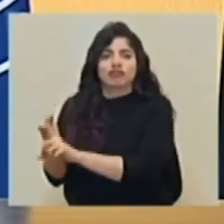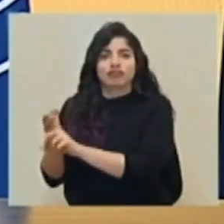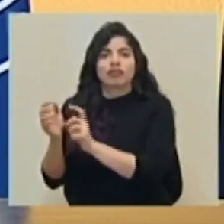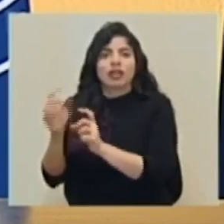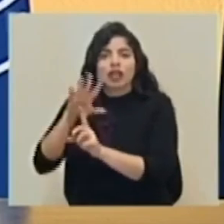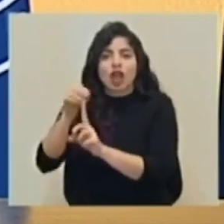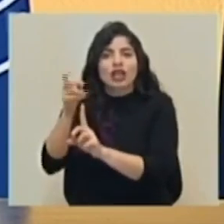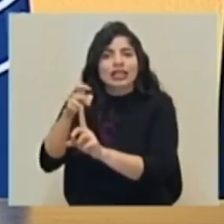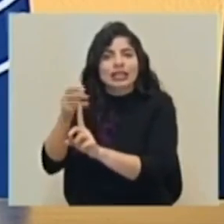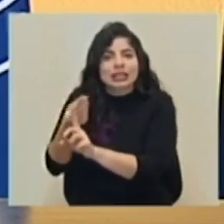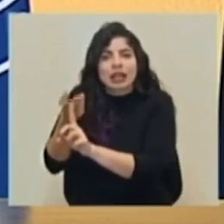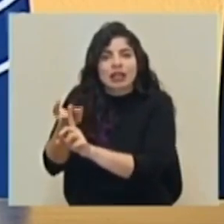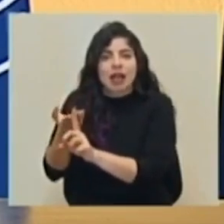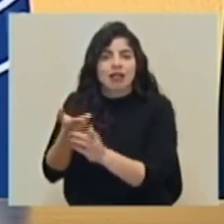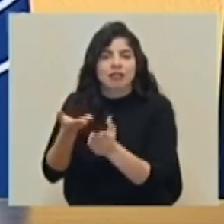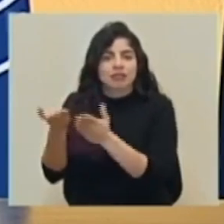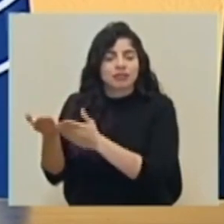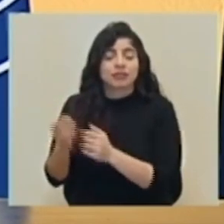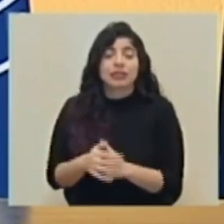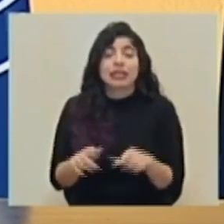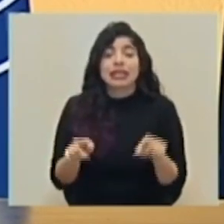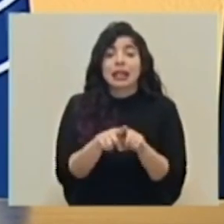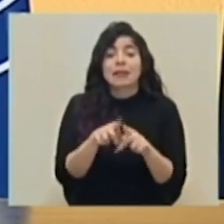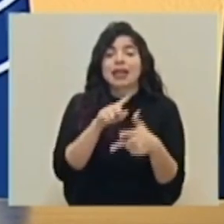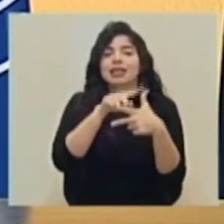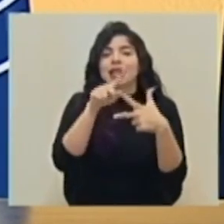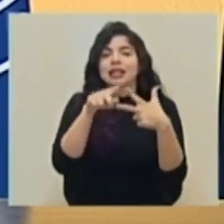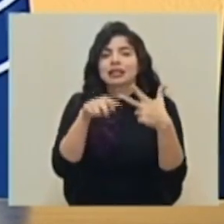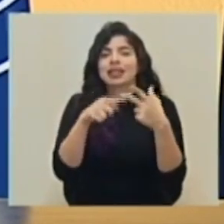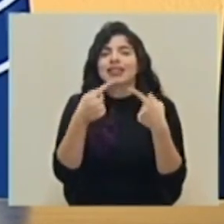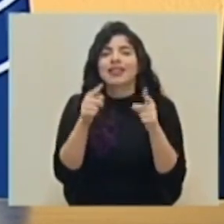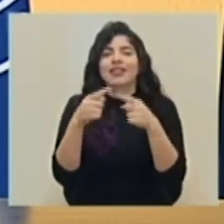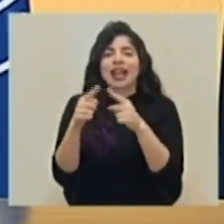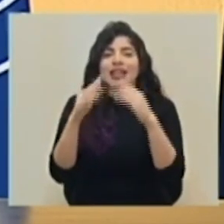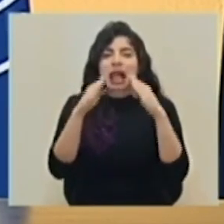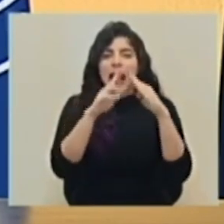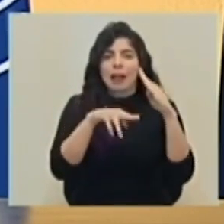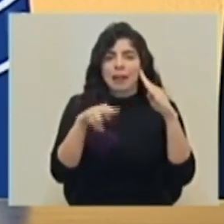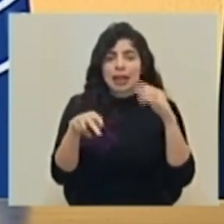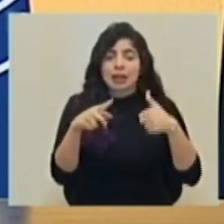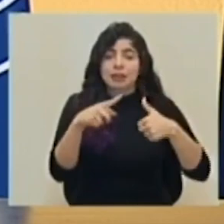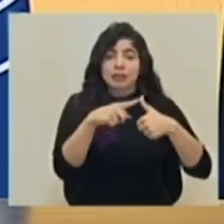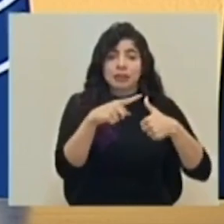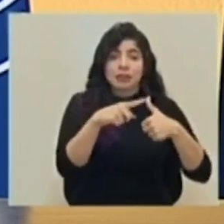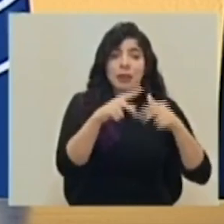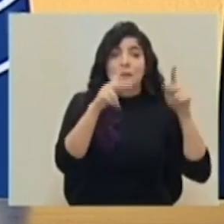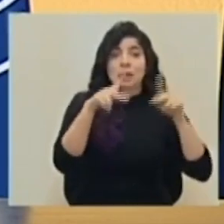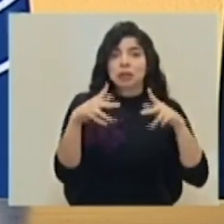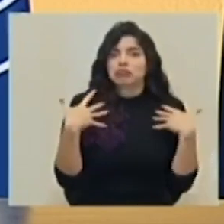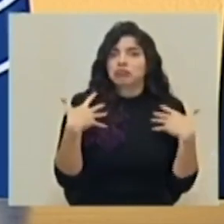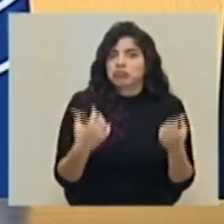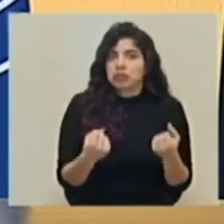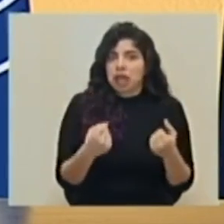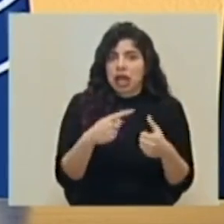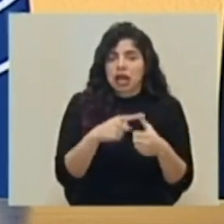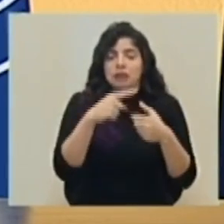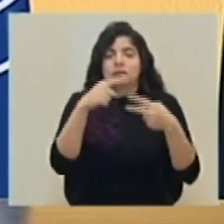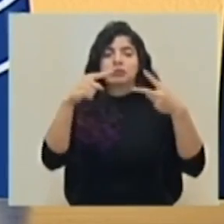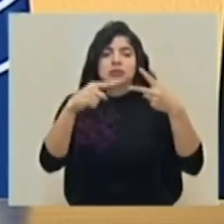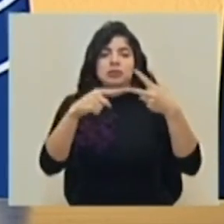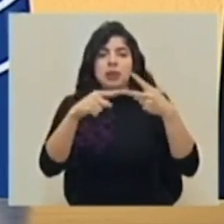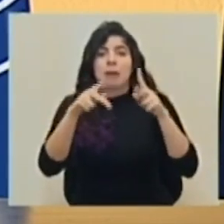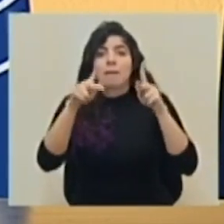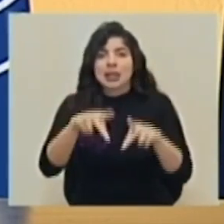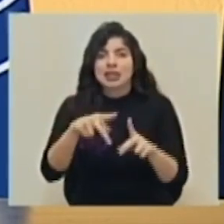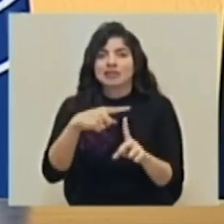necesarios. Habilitamos además tres tipos diferentes de albergue, un albergue para personas sanas, un albergue para personas